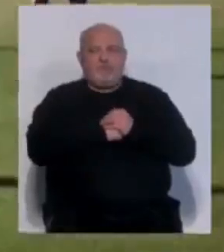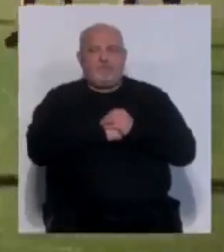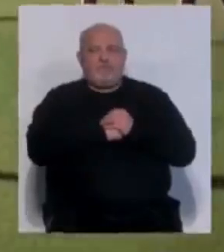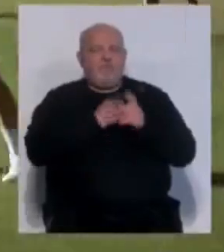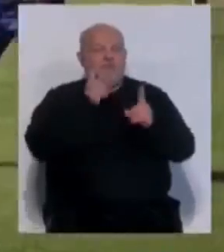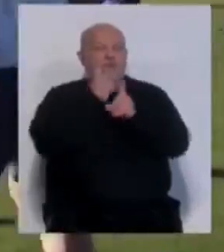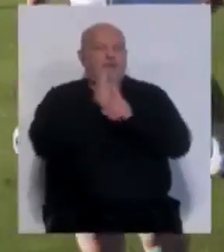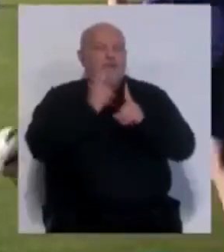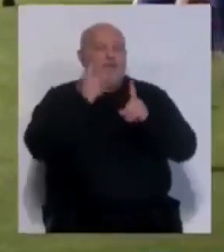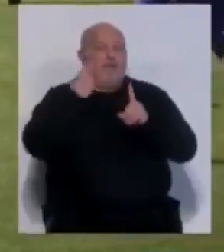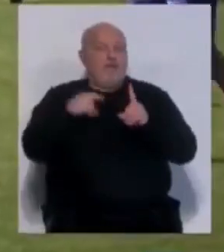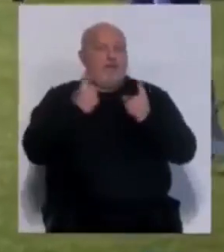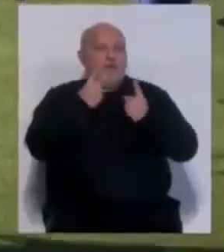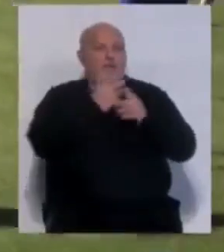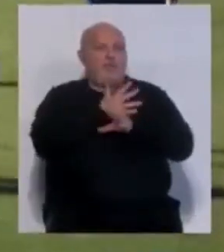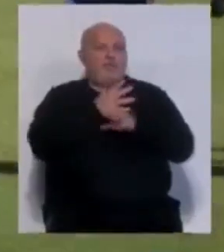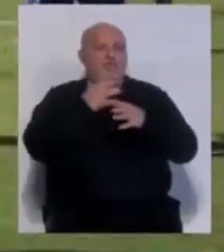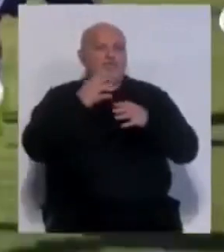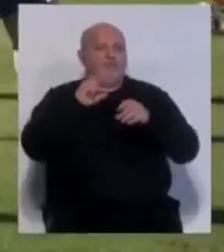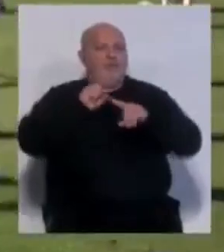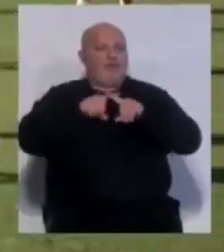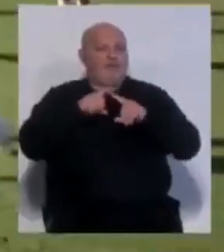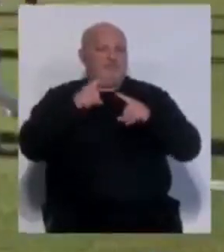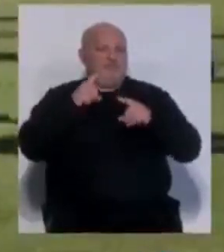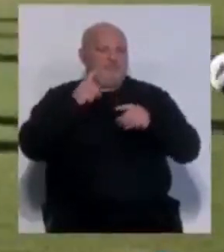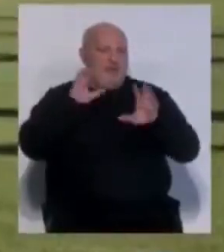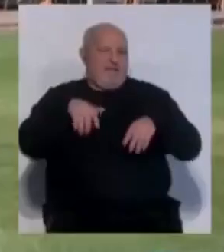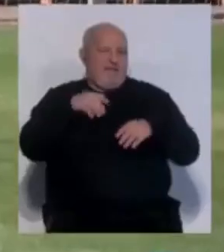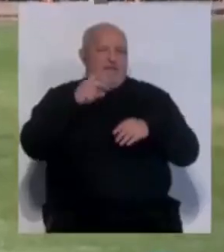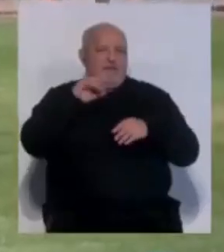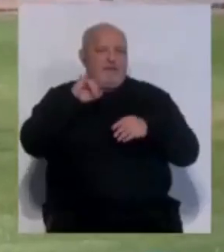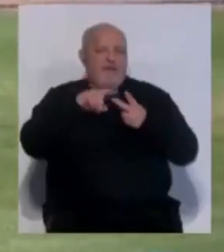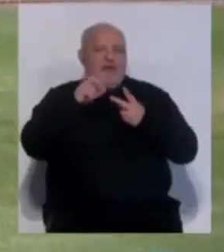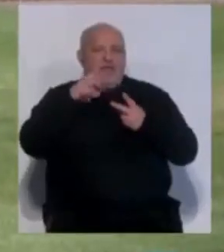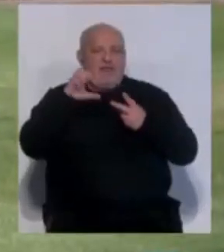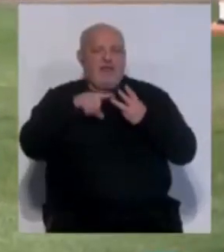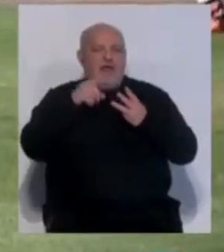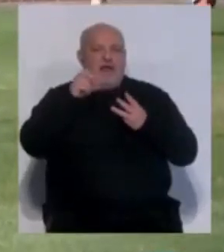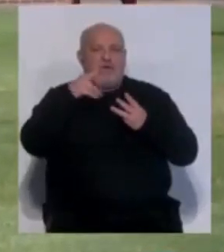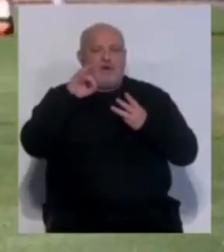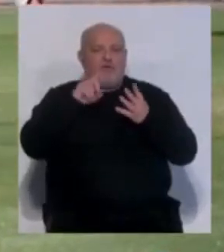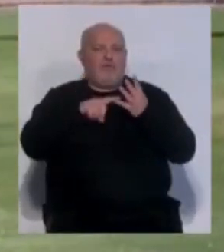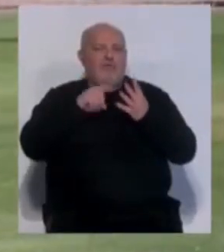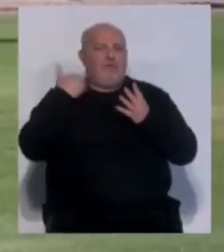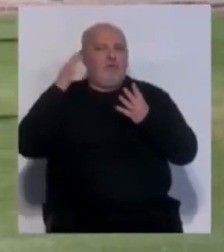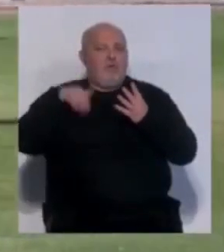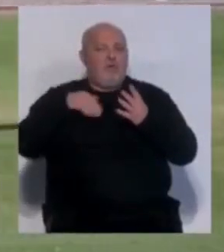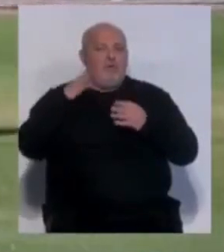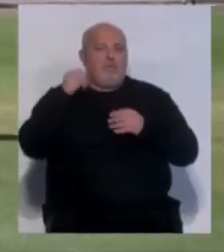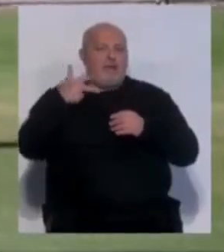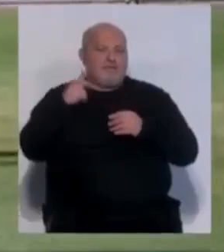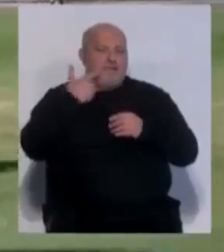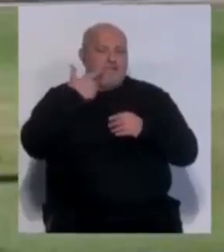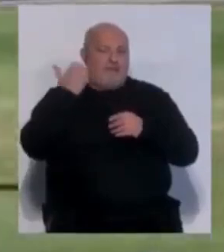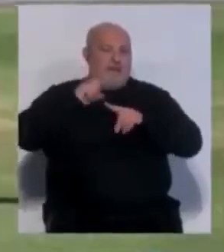Duelan ante un equipo que cuenta con varios jugadores que vistieron la elástica amarilla, Dimitrieski, Aridane, Álvaro García y el más reciente Pacha